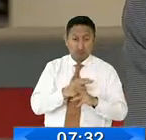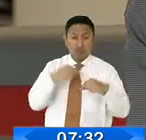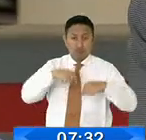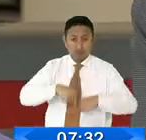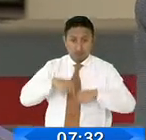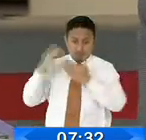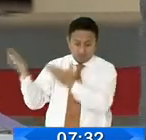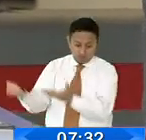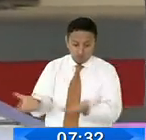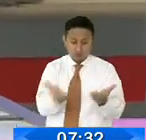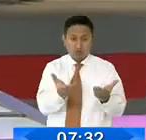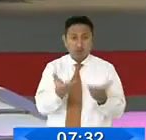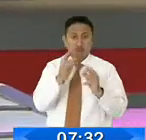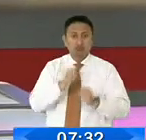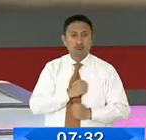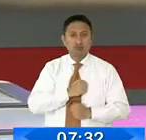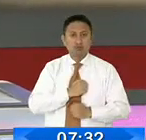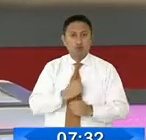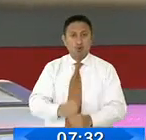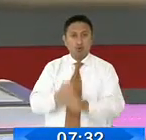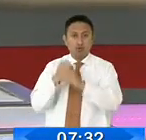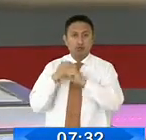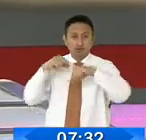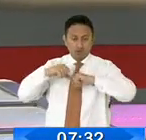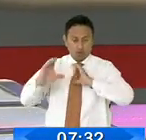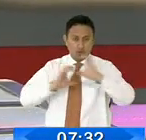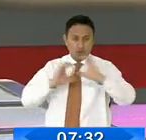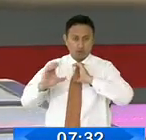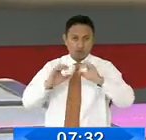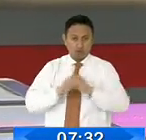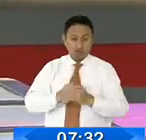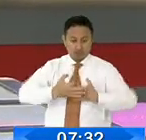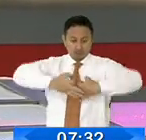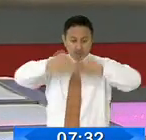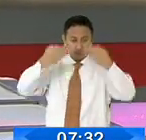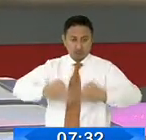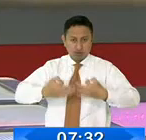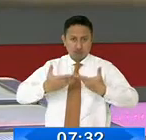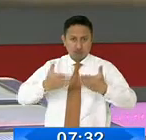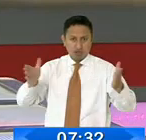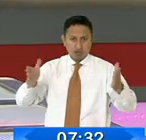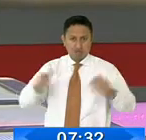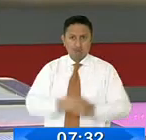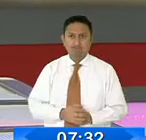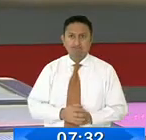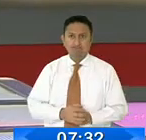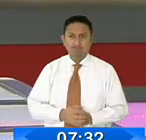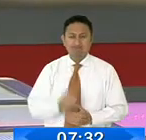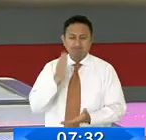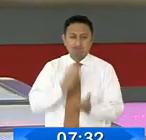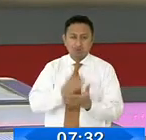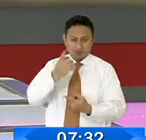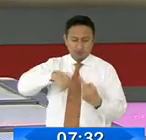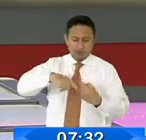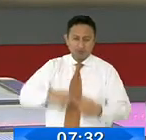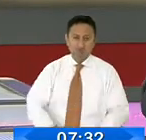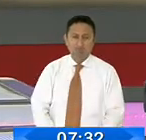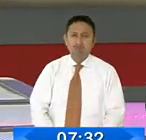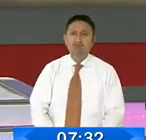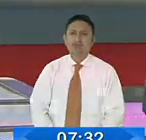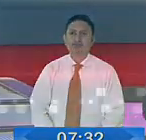hemos cumplido como es nuestro deber como un medio de comunicación serio y abierto y pluralista. Tengo una pausa, ya venimos.